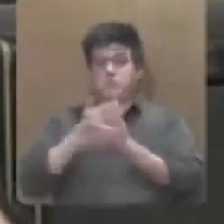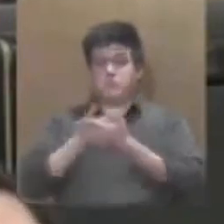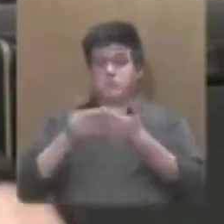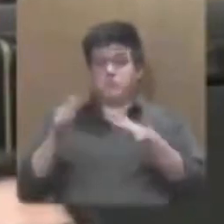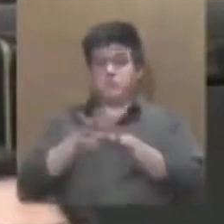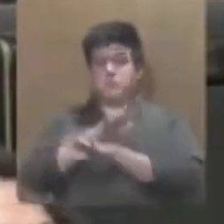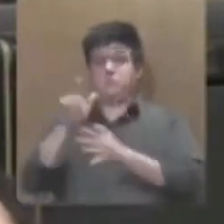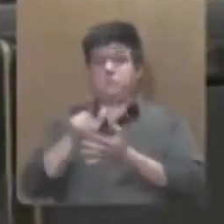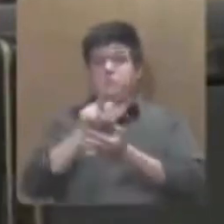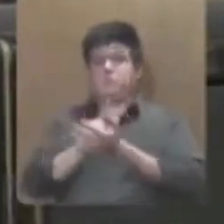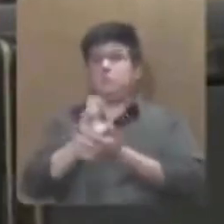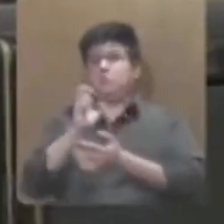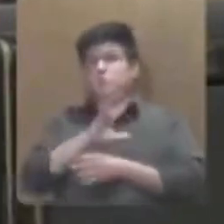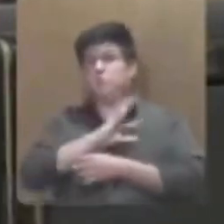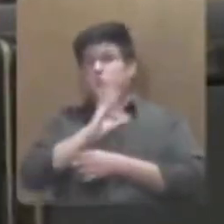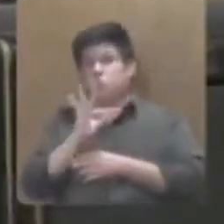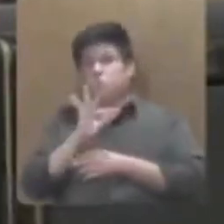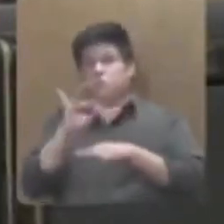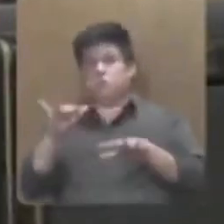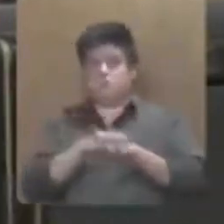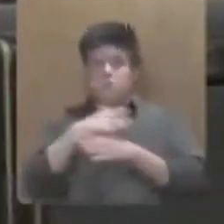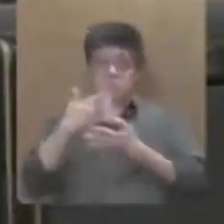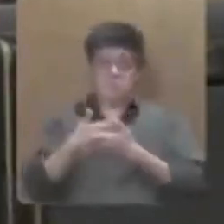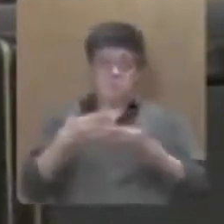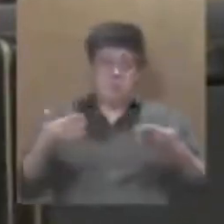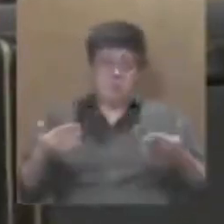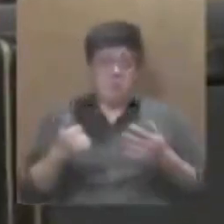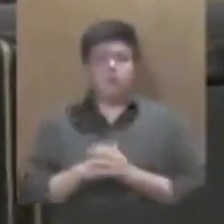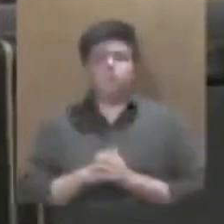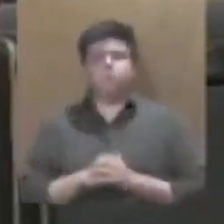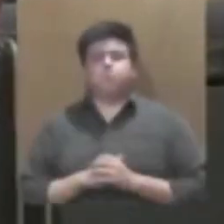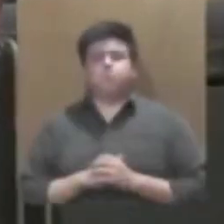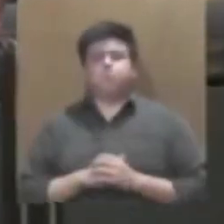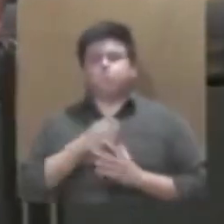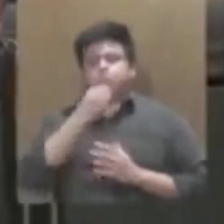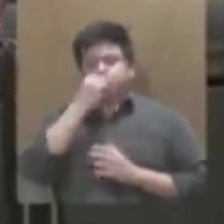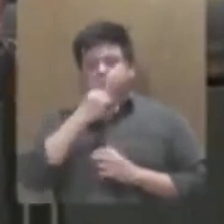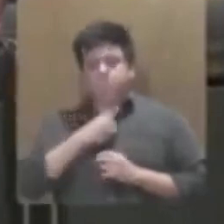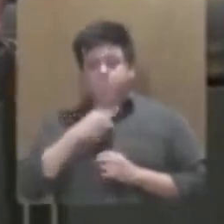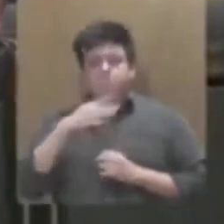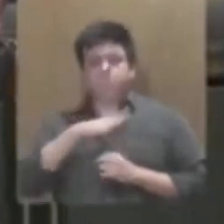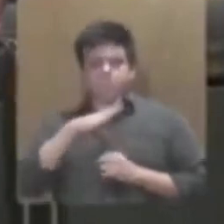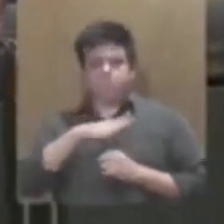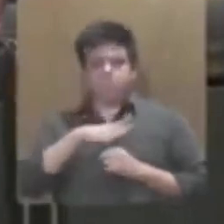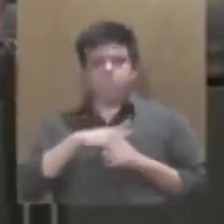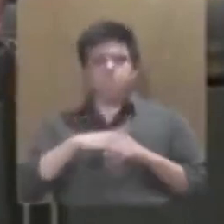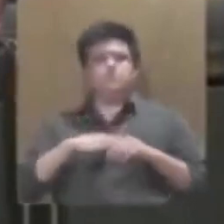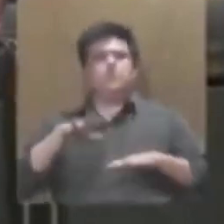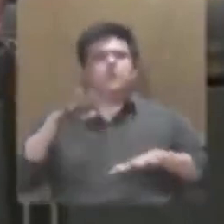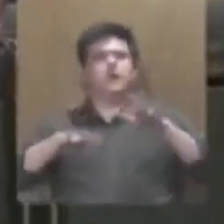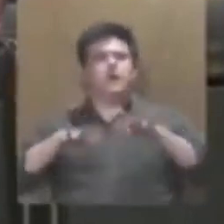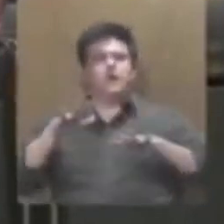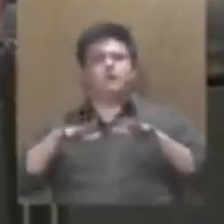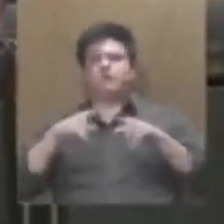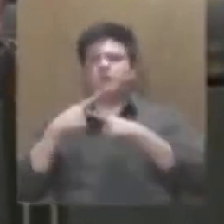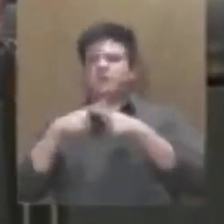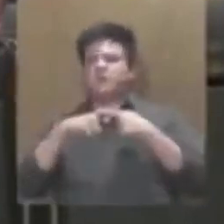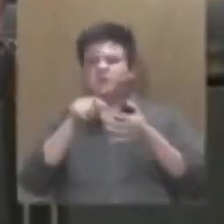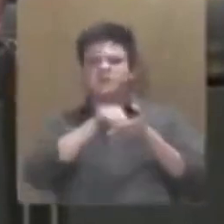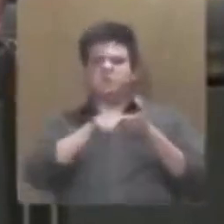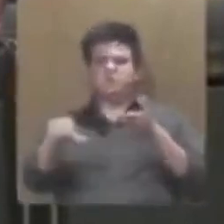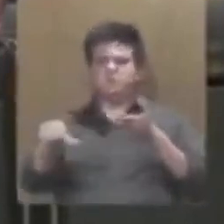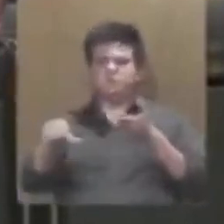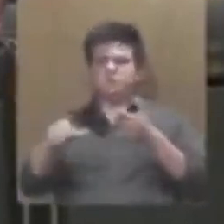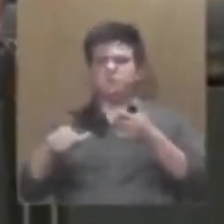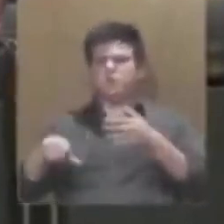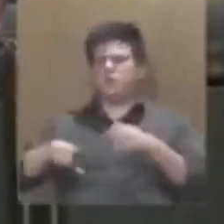reformas son susceptibles de veto ahora bien aunque incluso en ciertos casos donde se ha vetado pues el ejecutivo tuviera